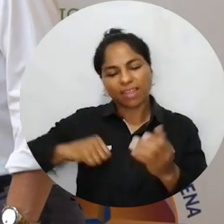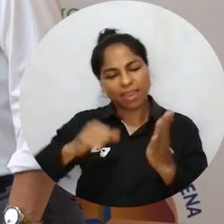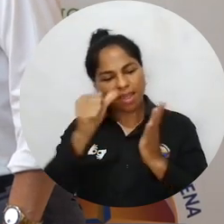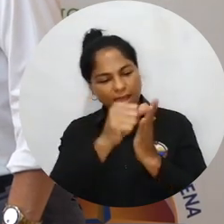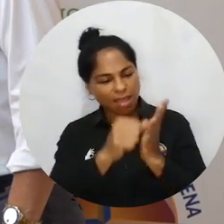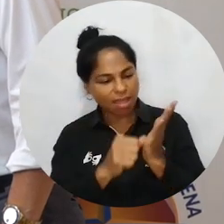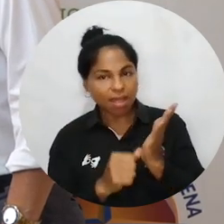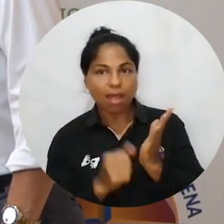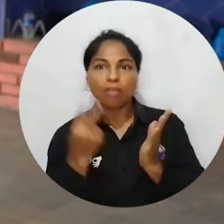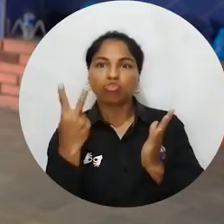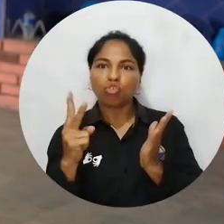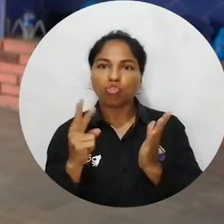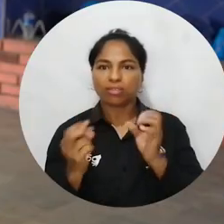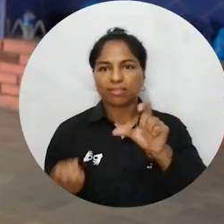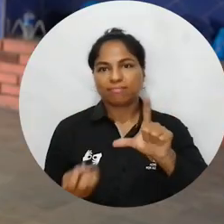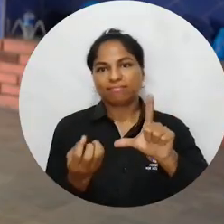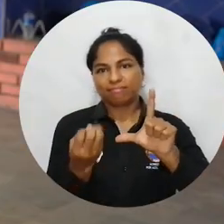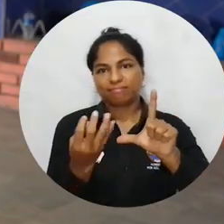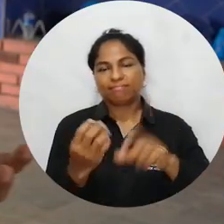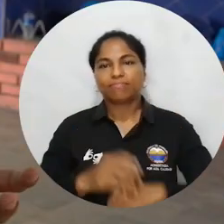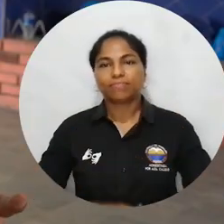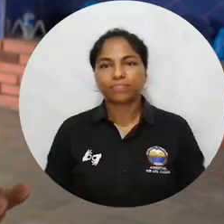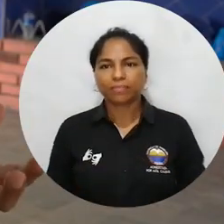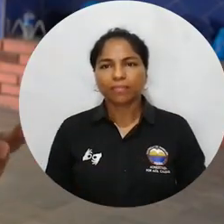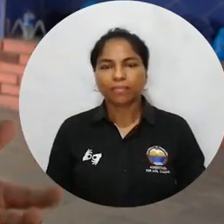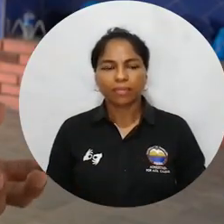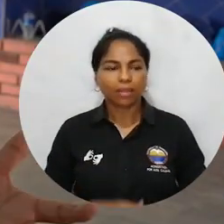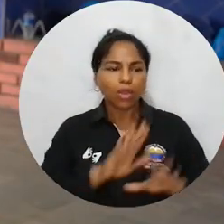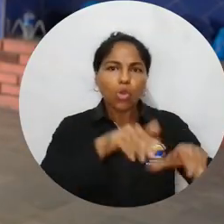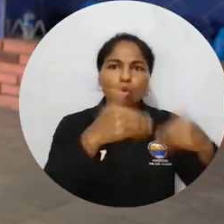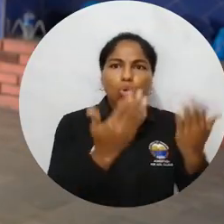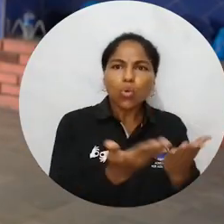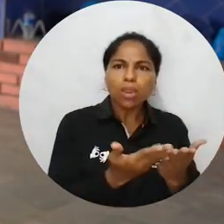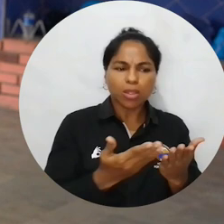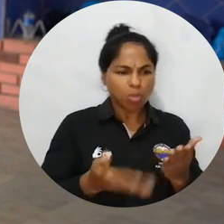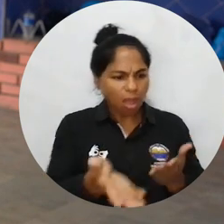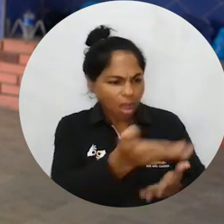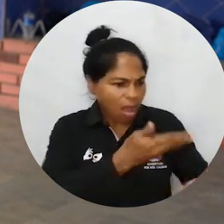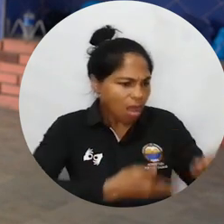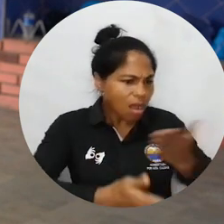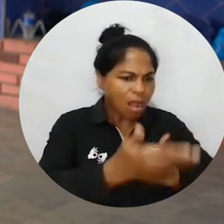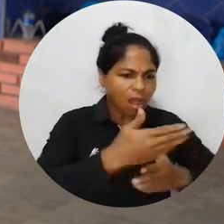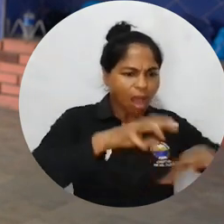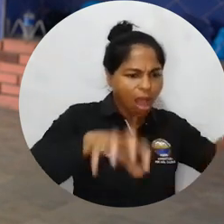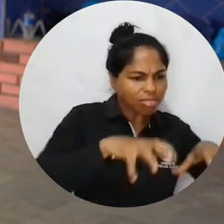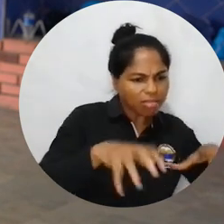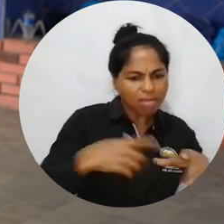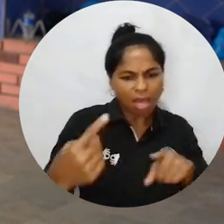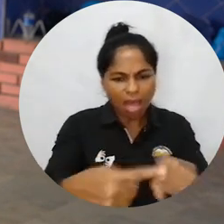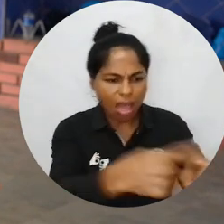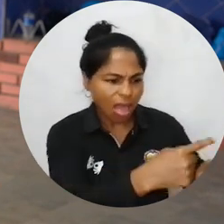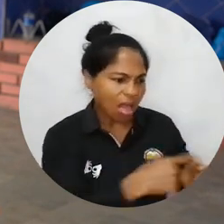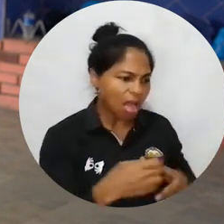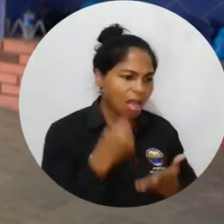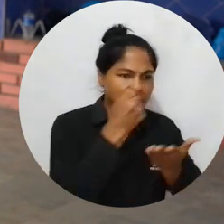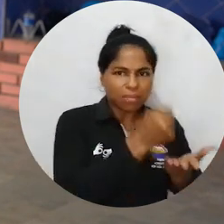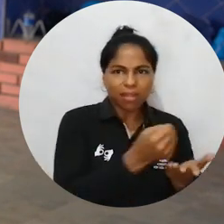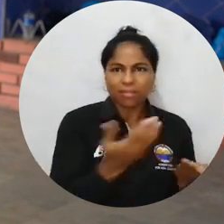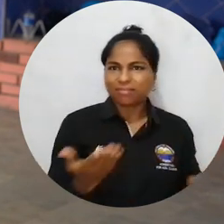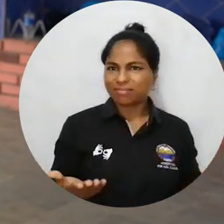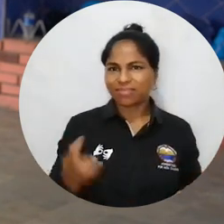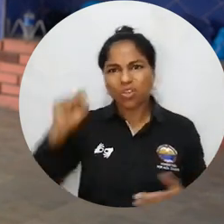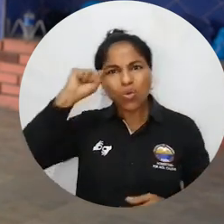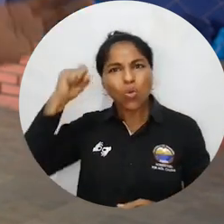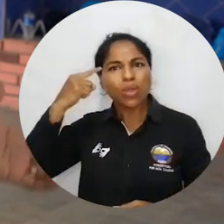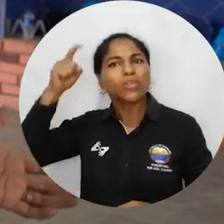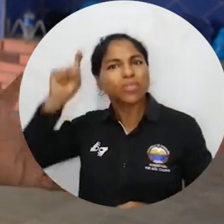programas de licenciatura. No debería un colegio hacer actividades pidiendo para recuperarse porque la educación pública debería ser la que tiene la financiación